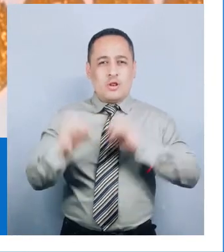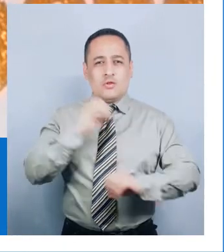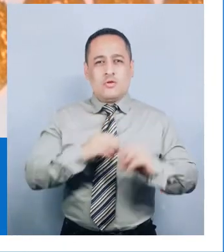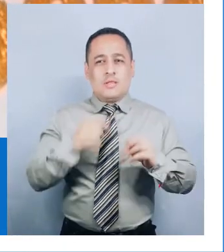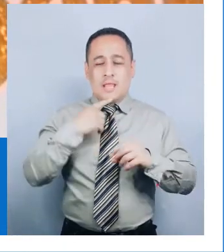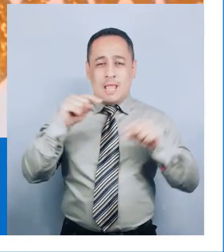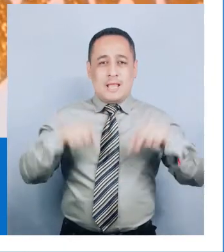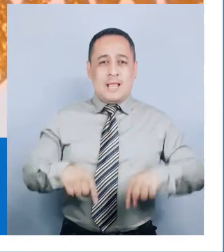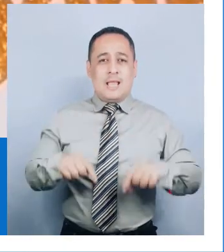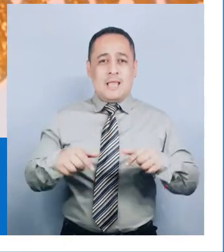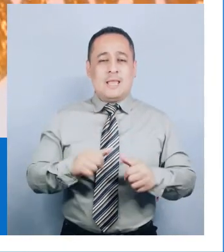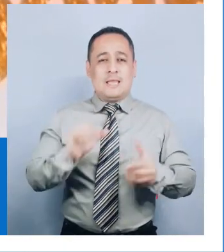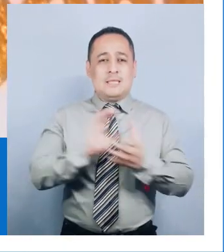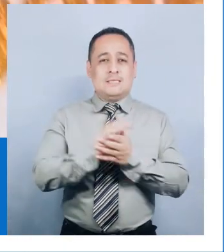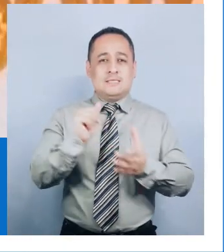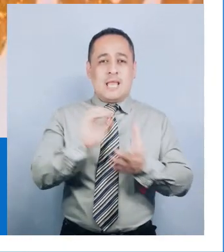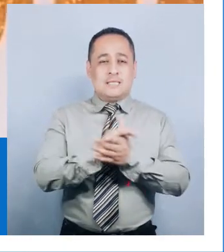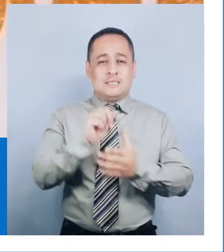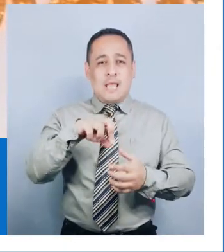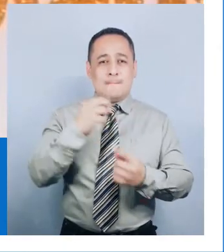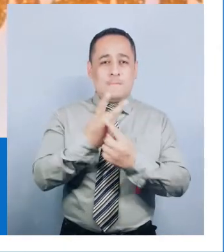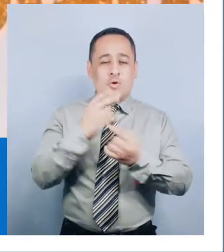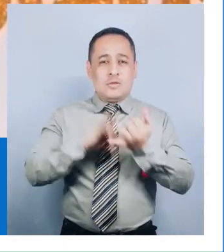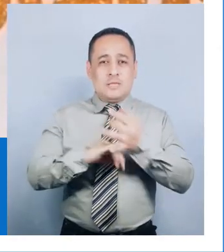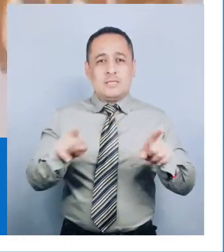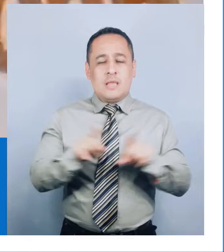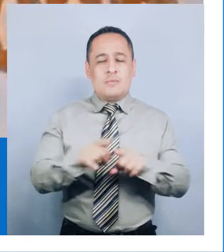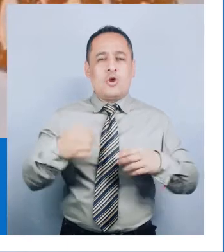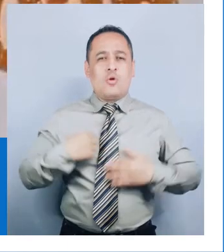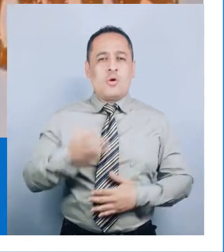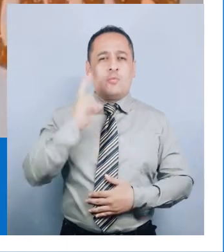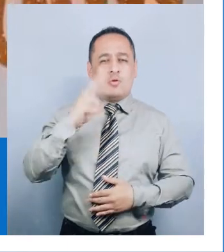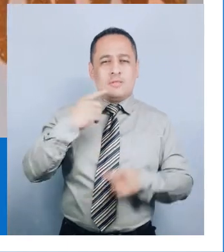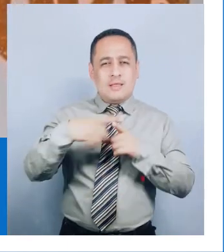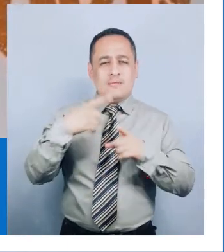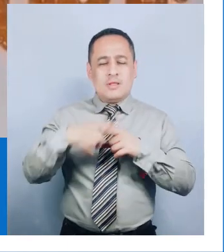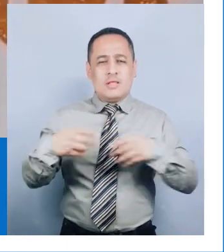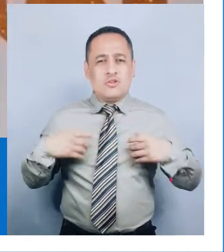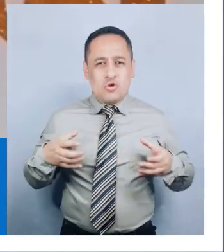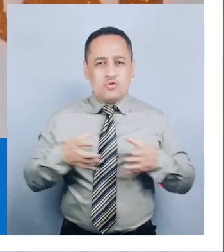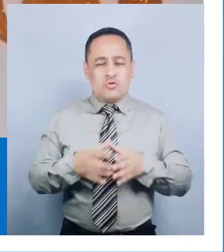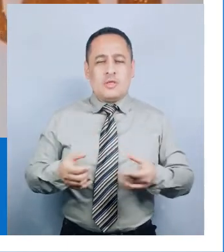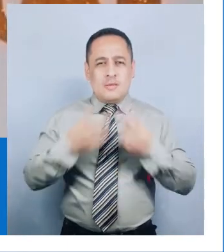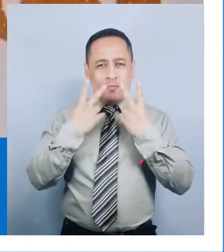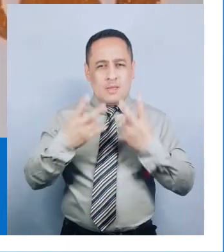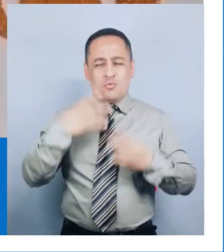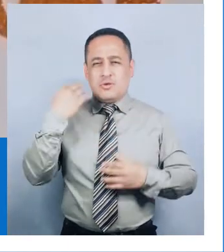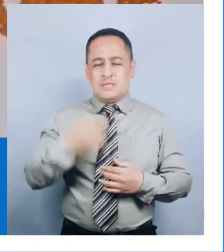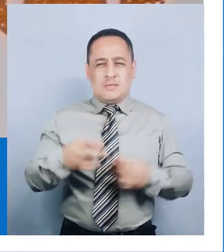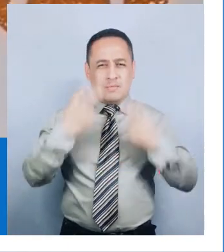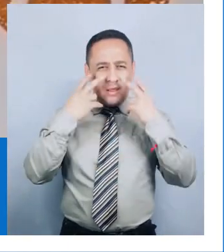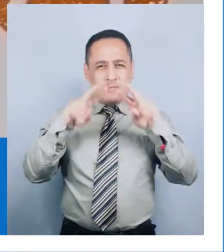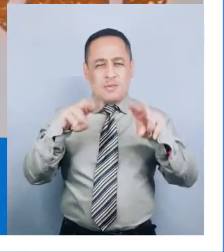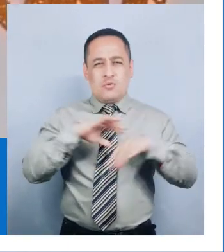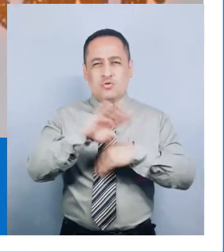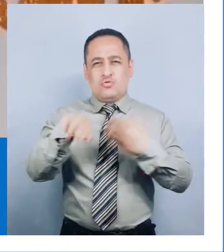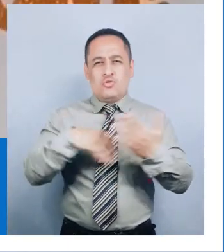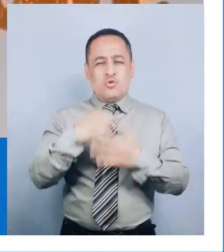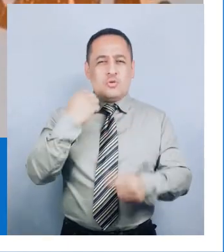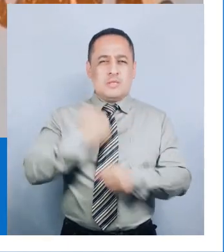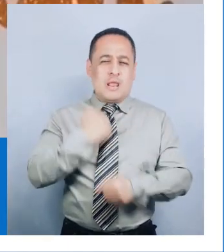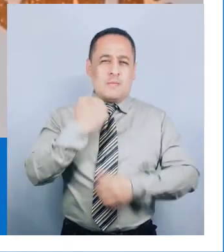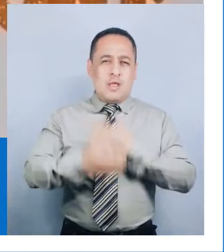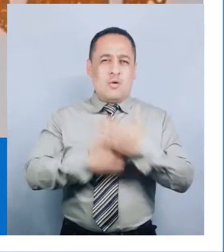los organizadores aquí en Chachacoya, Amazonas. Como docentes, nosotros siempre vemos y observamos